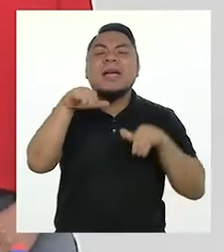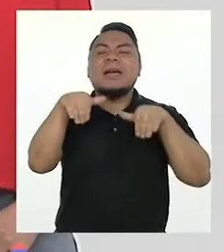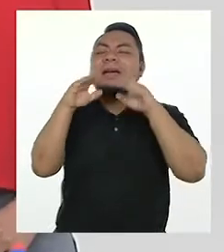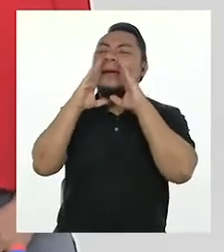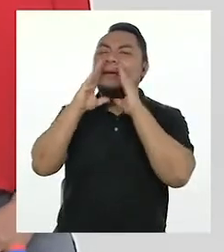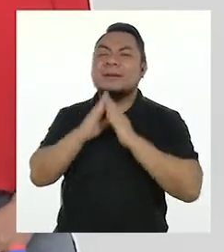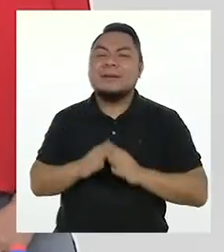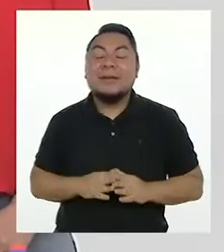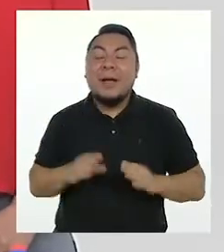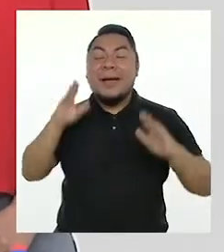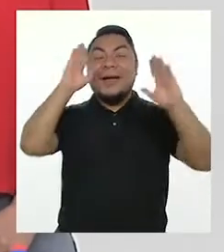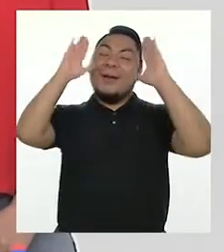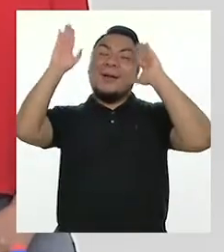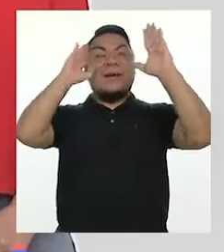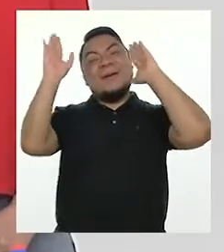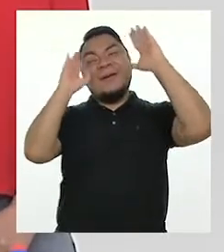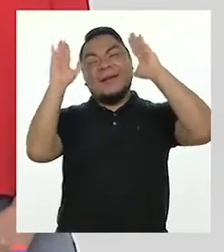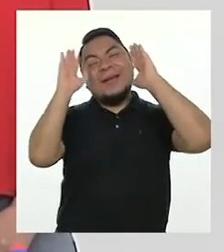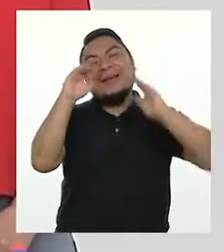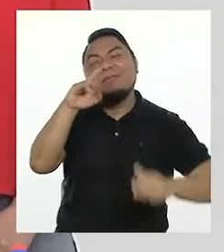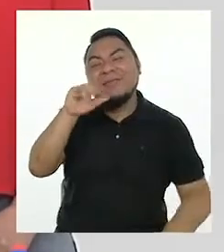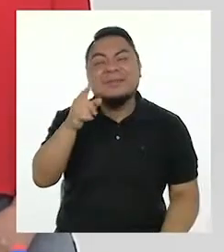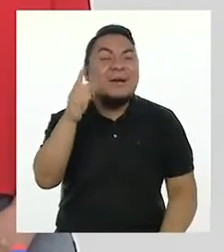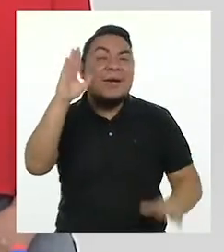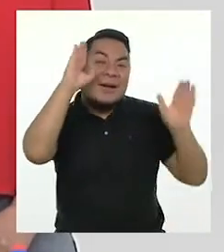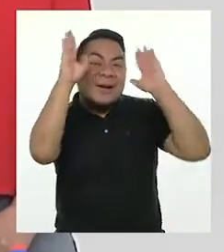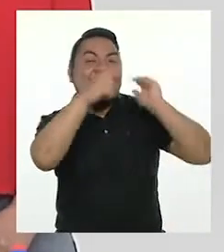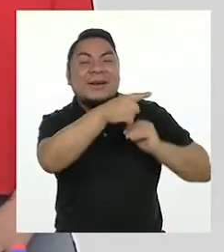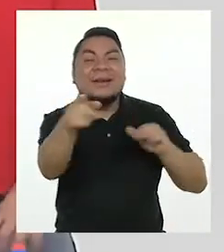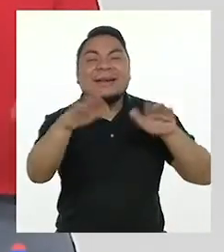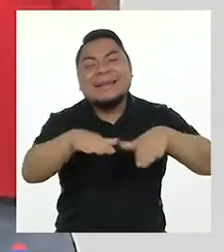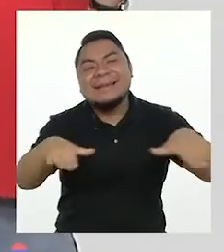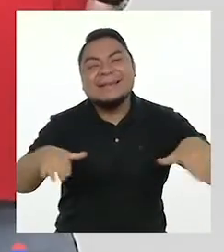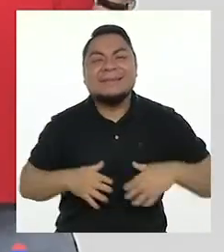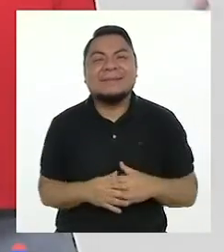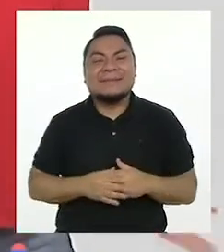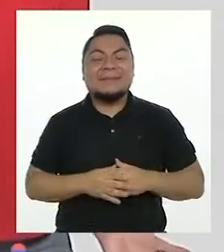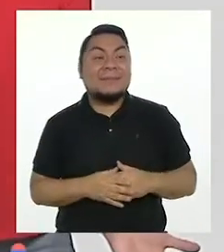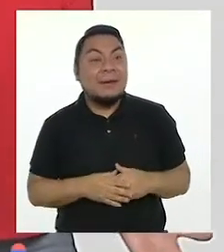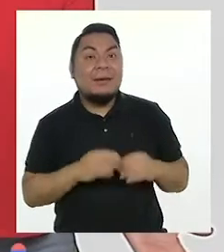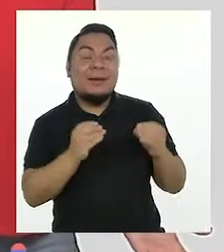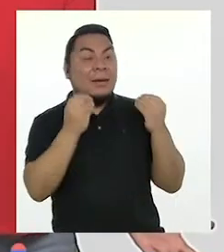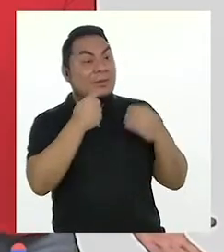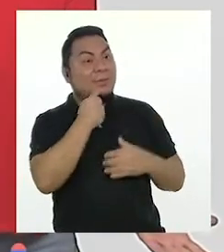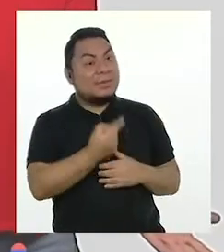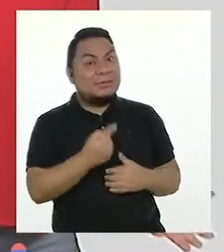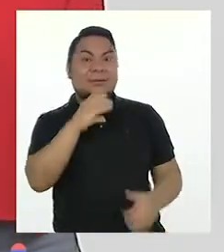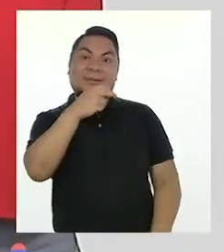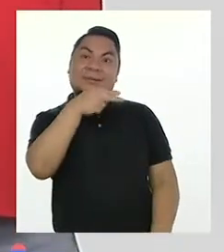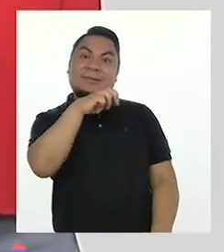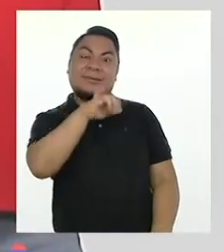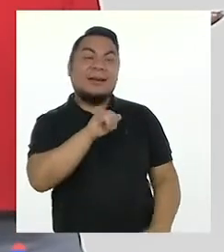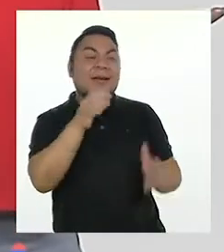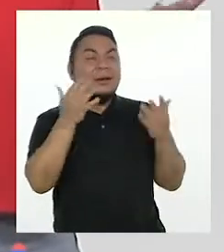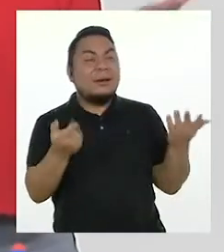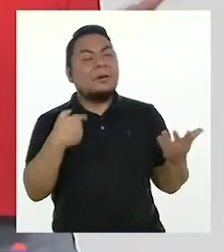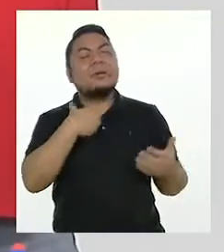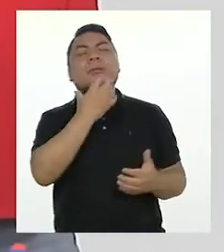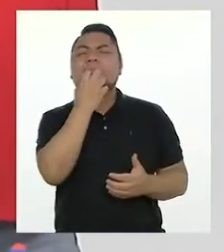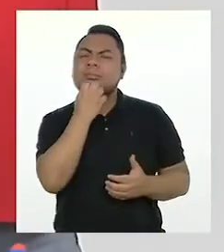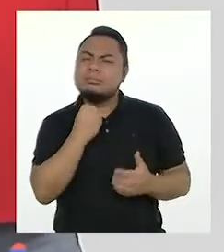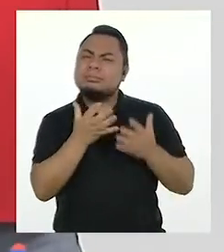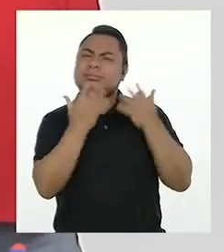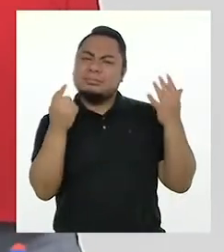¡Hola, Fátima! ¡Hola, niñas y niños! ¿Cómo estás, Chancay? ¿Cómo Te hemos